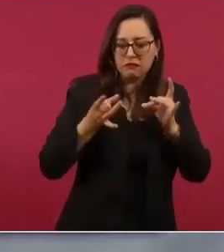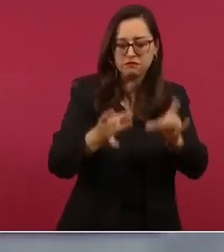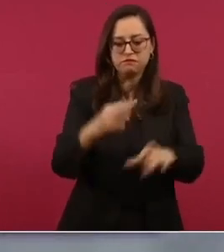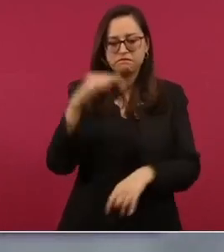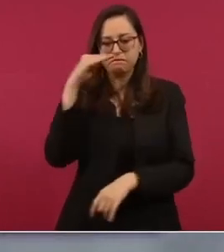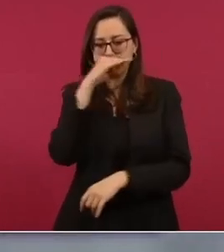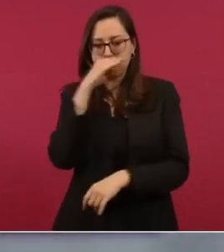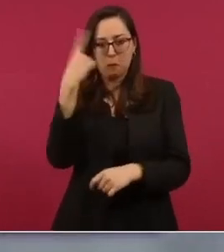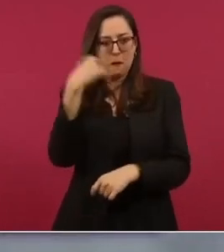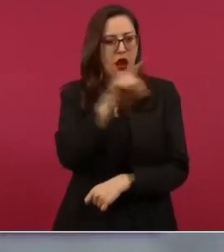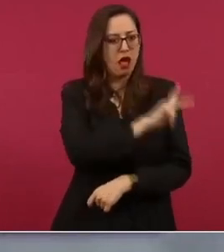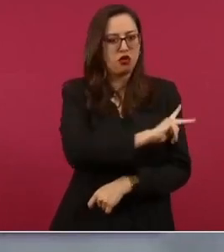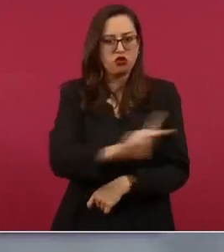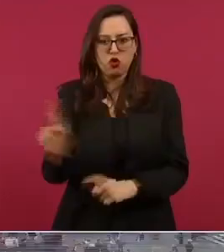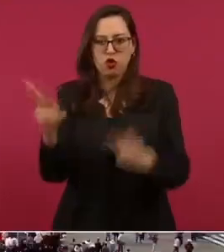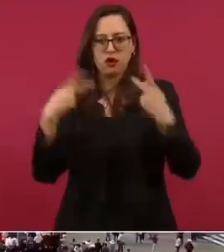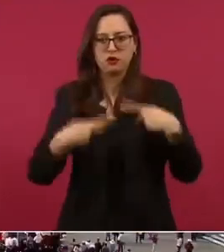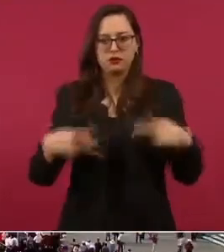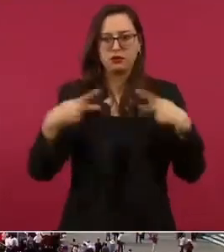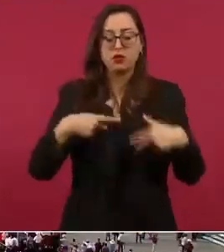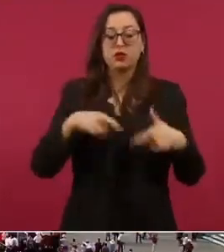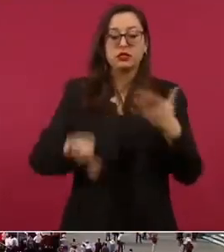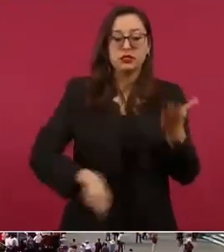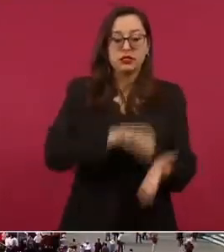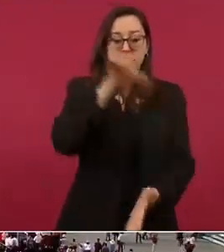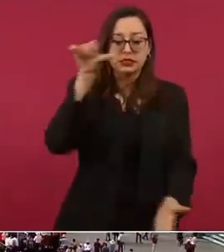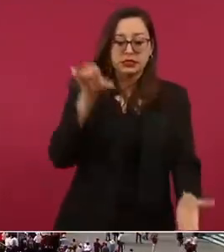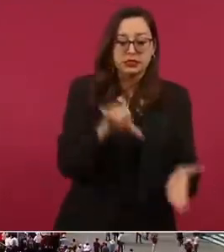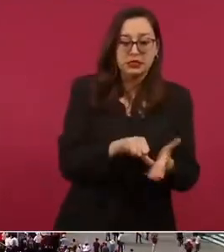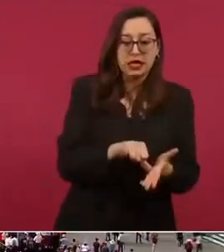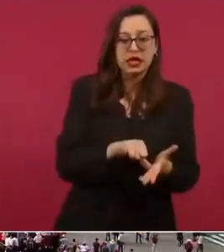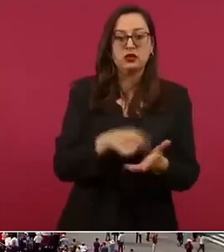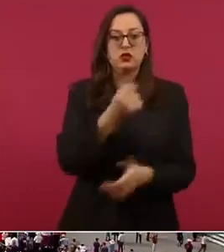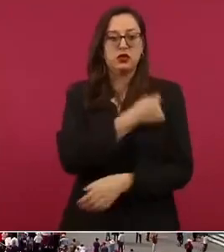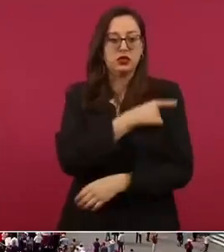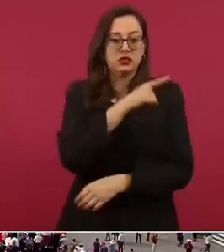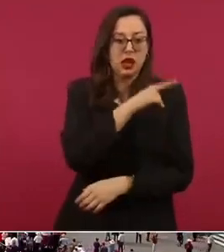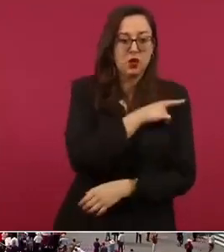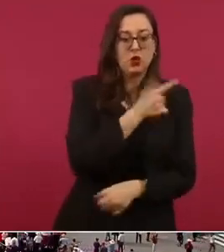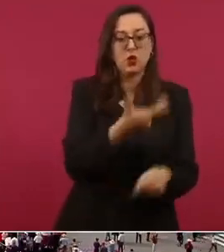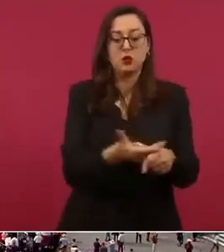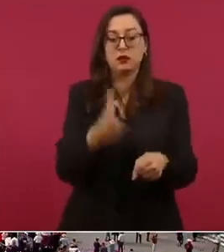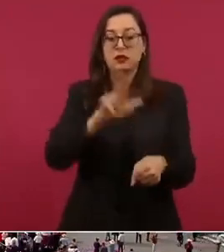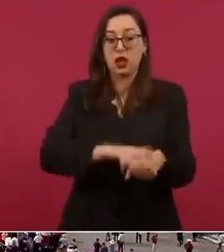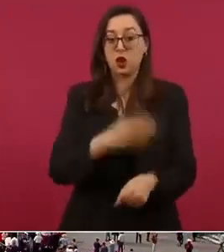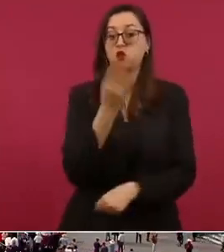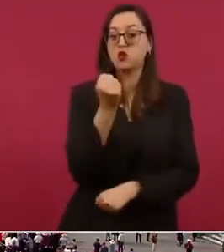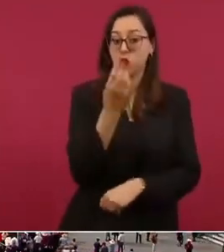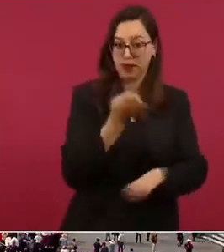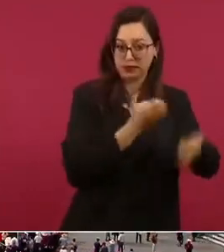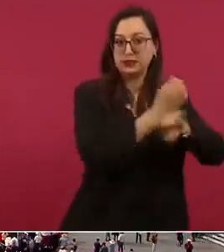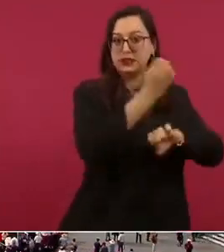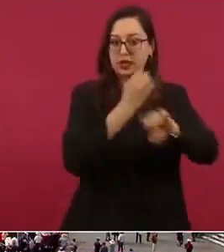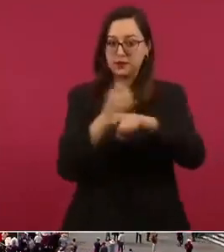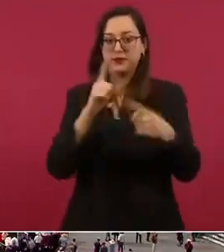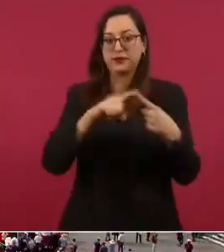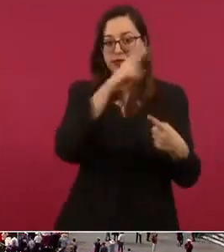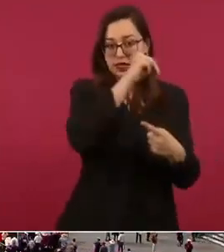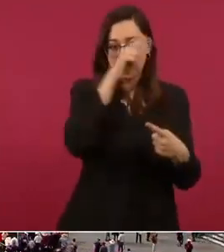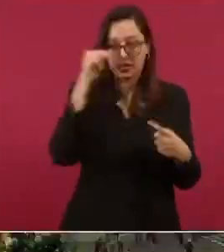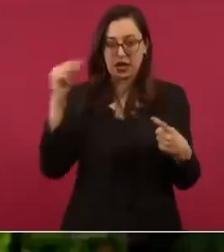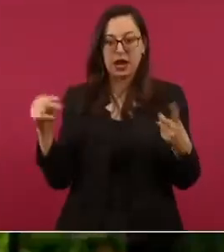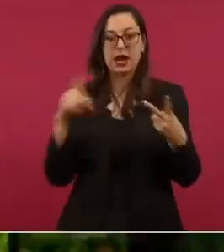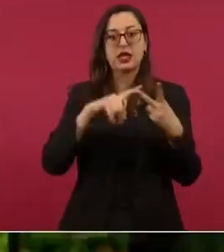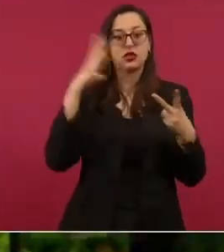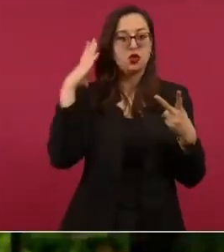y hospitales de nueve estados hasta ahora Nayarit Colima